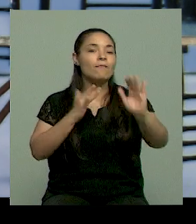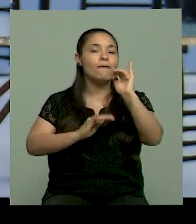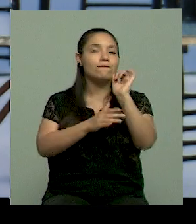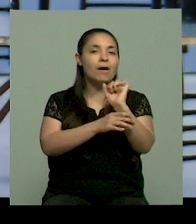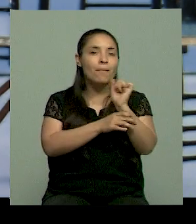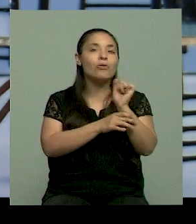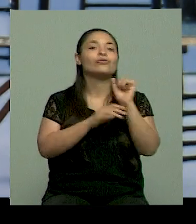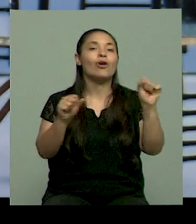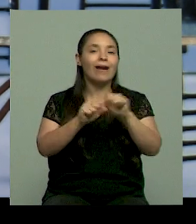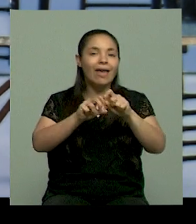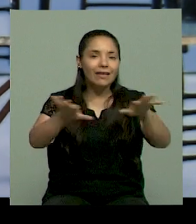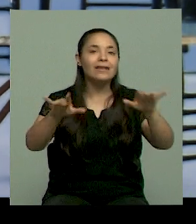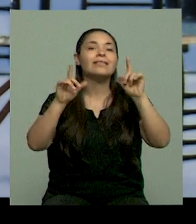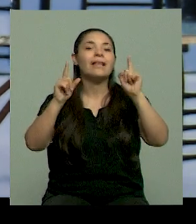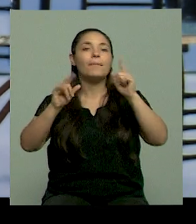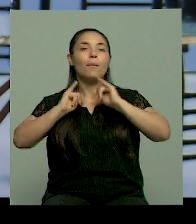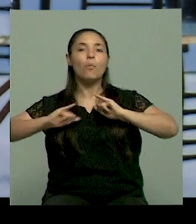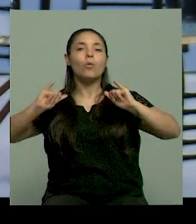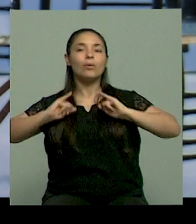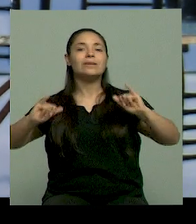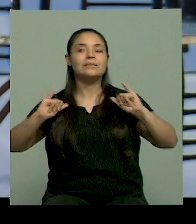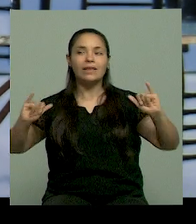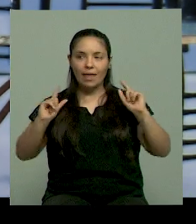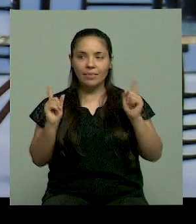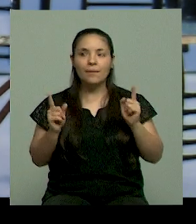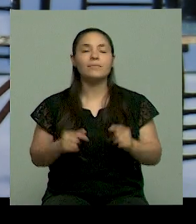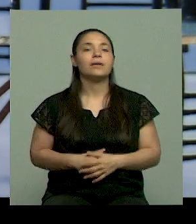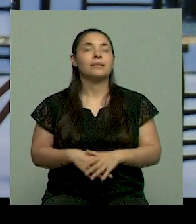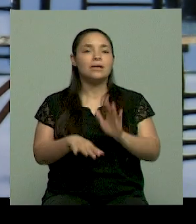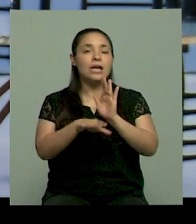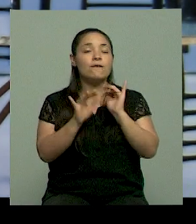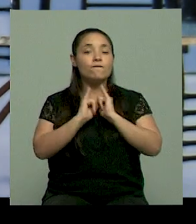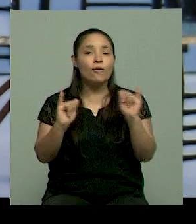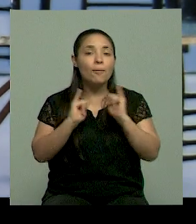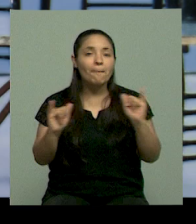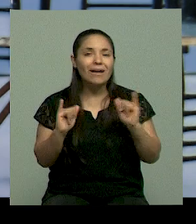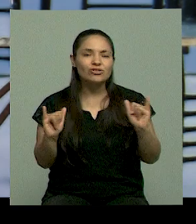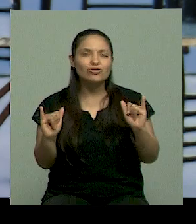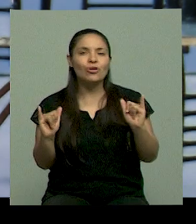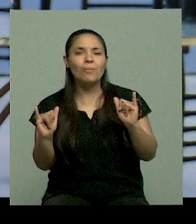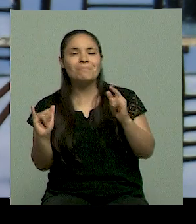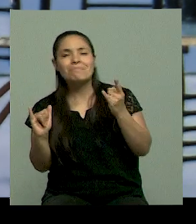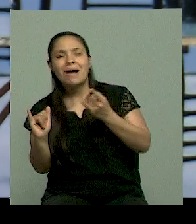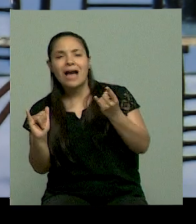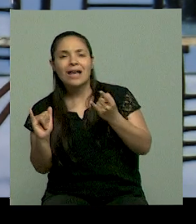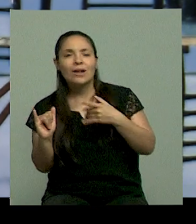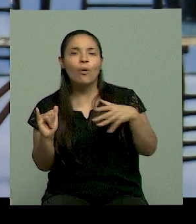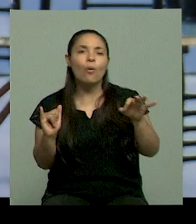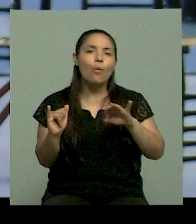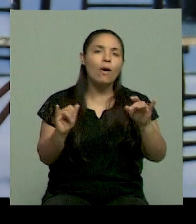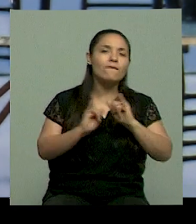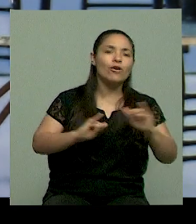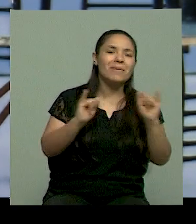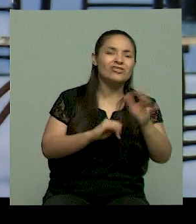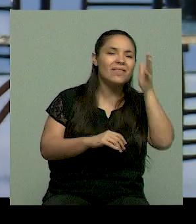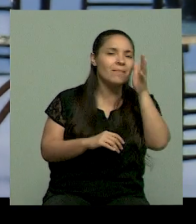y también la publicidad. ¿Es más bien exceso de información o información maliciosa? Es un poquito de cada